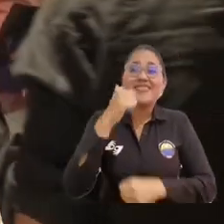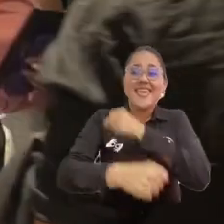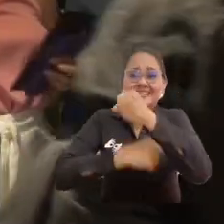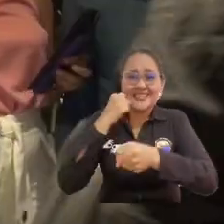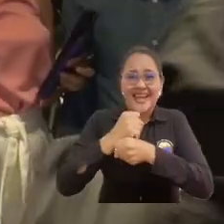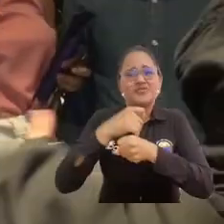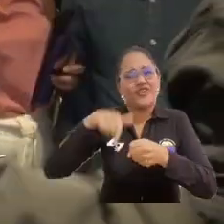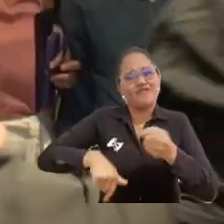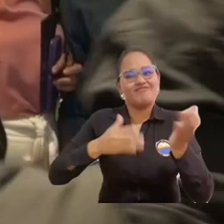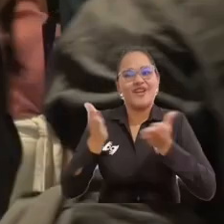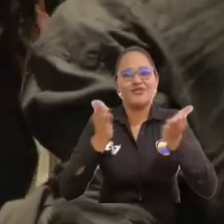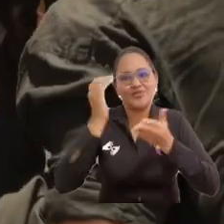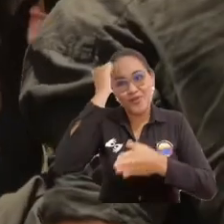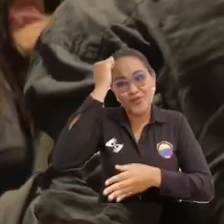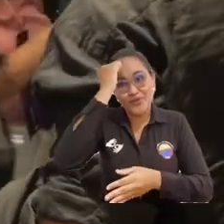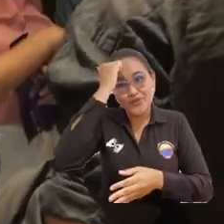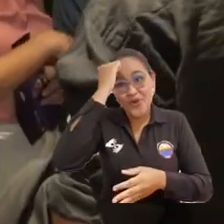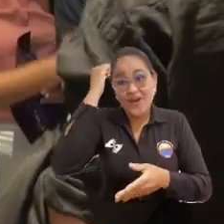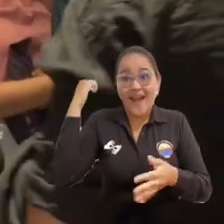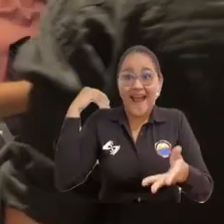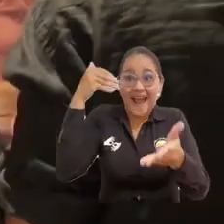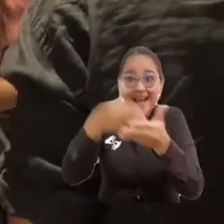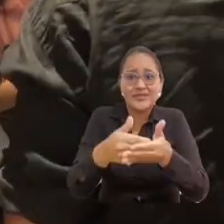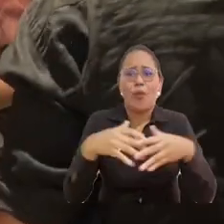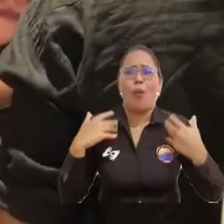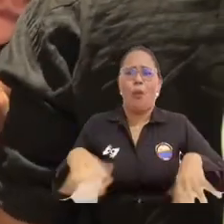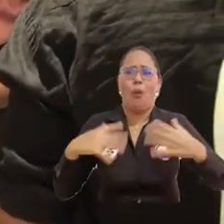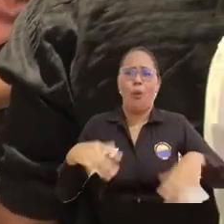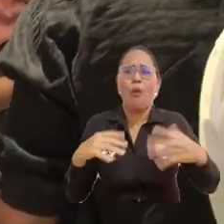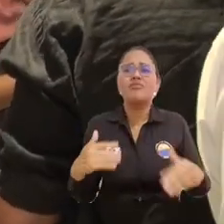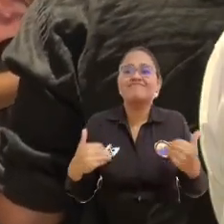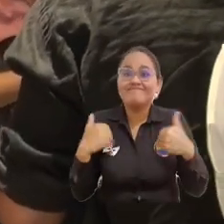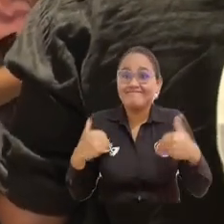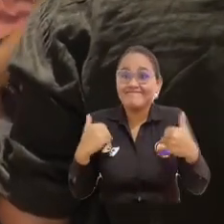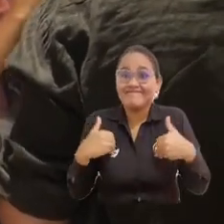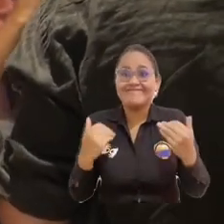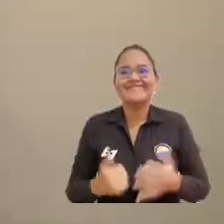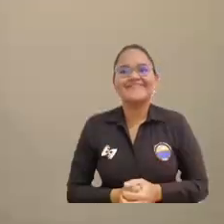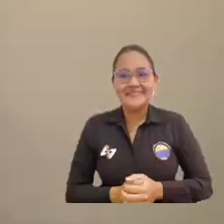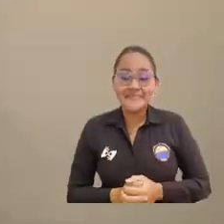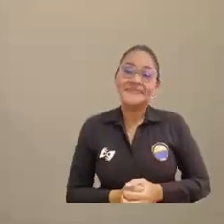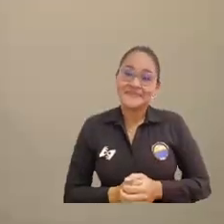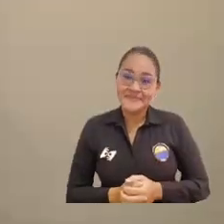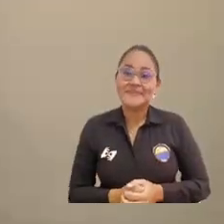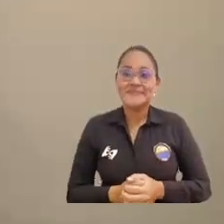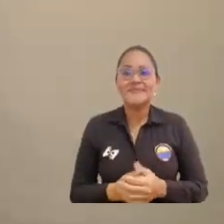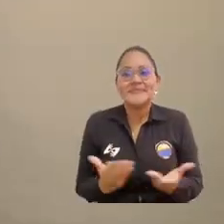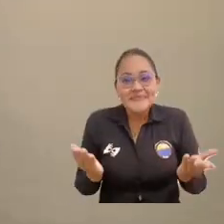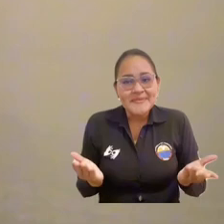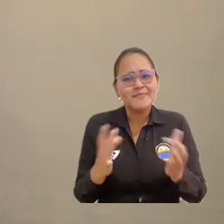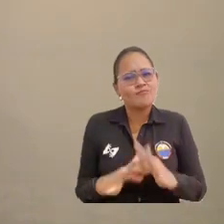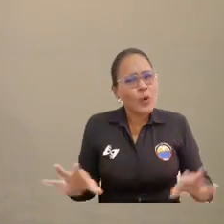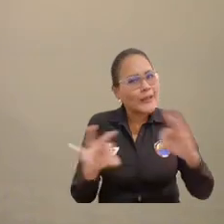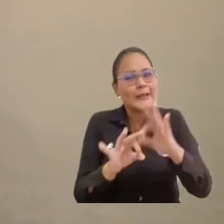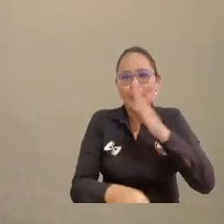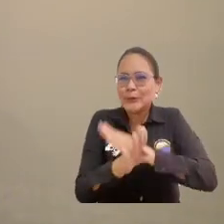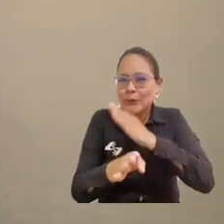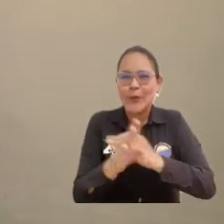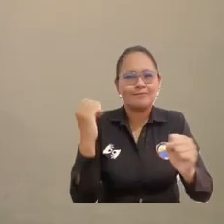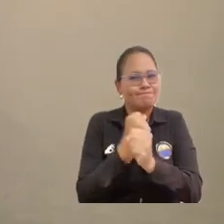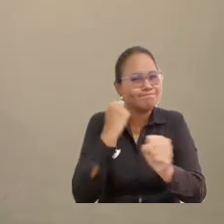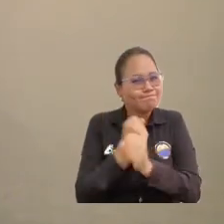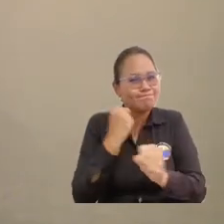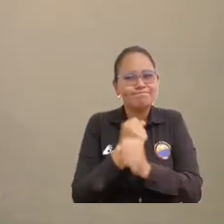brindándole mi servicio como docente en la universidad y una satisfacción muy grande. Y sigan haciendo su mejor trabajo